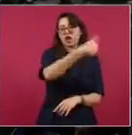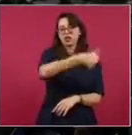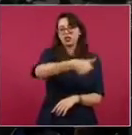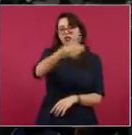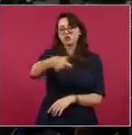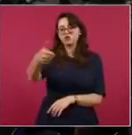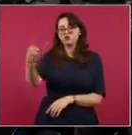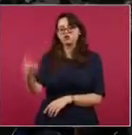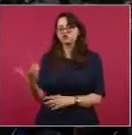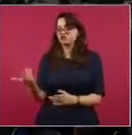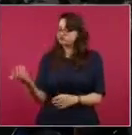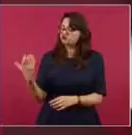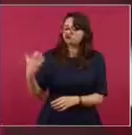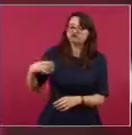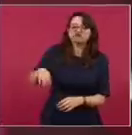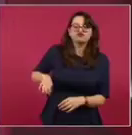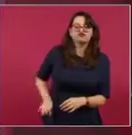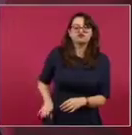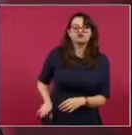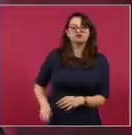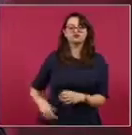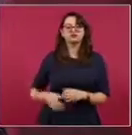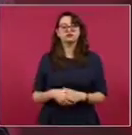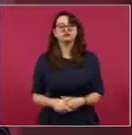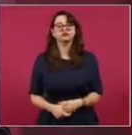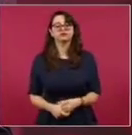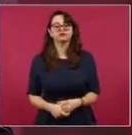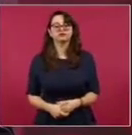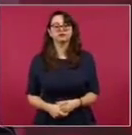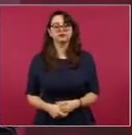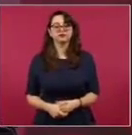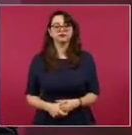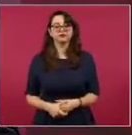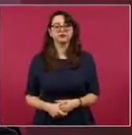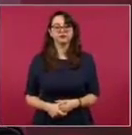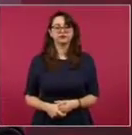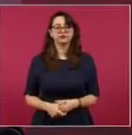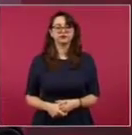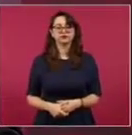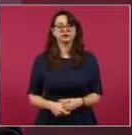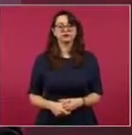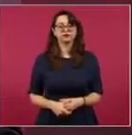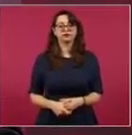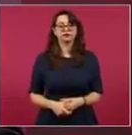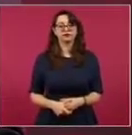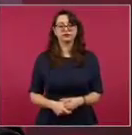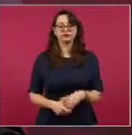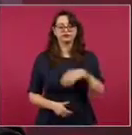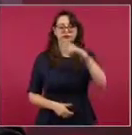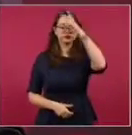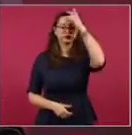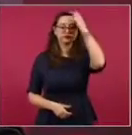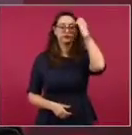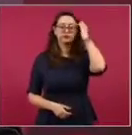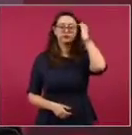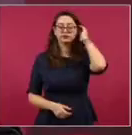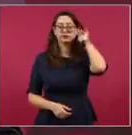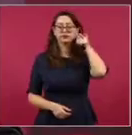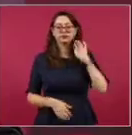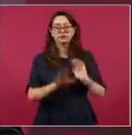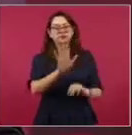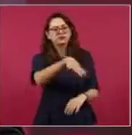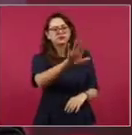cada uno no han querido informarlo.